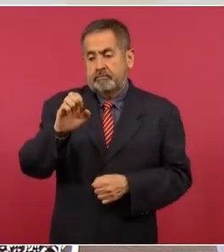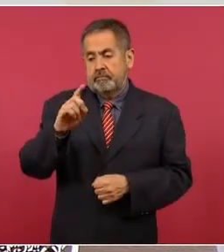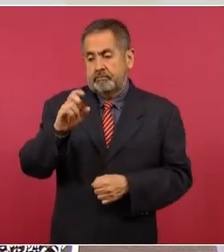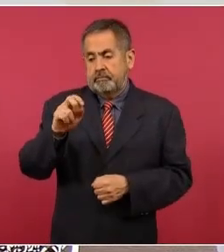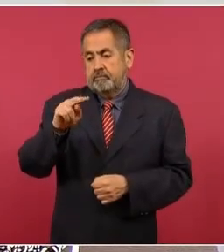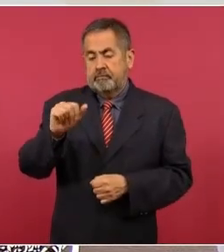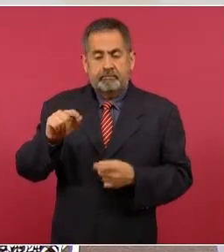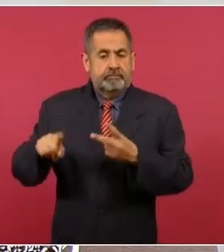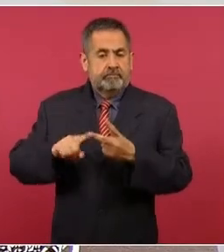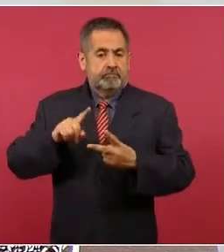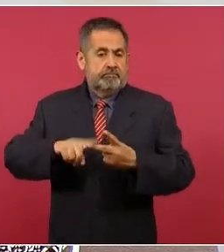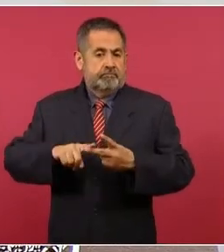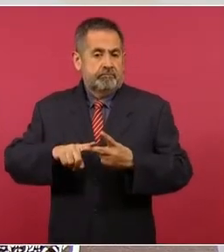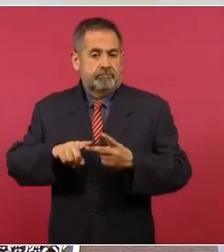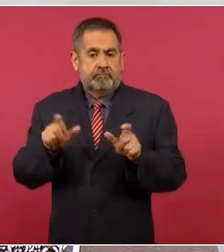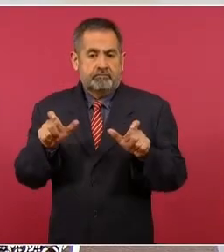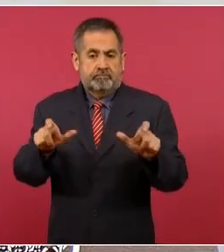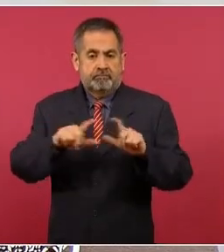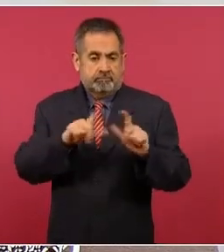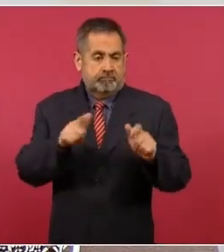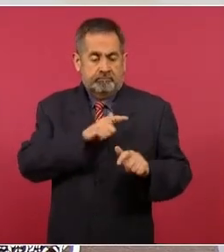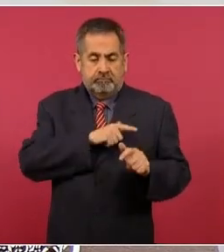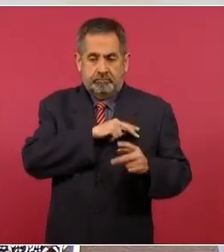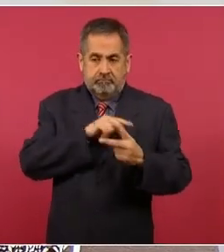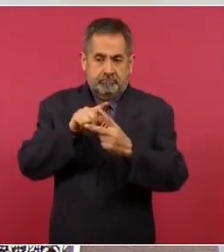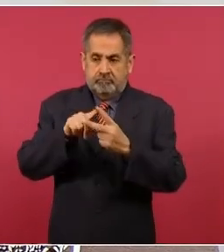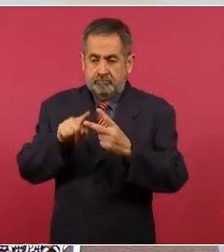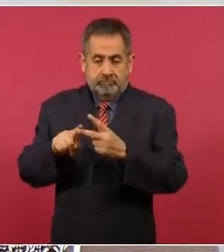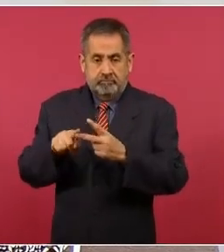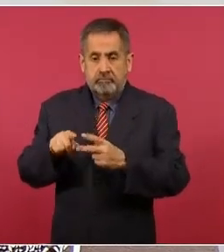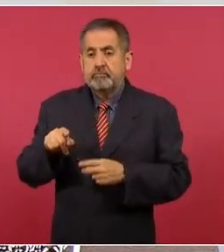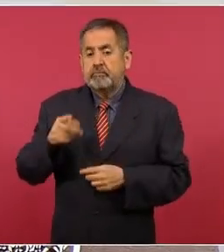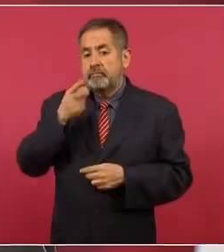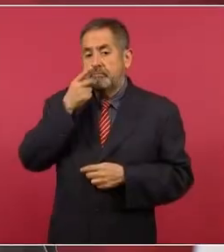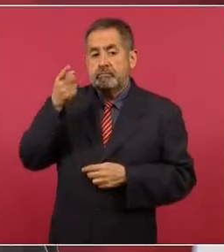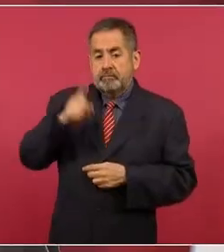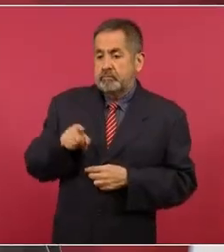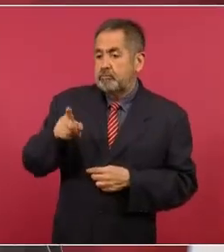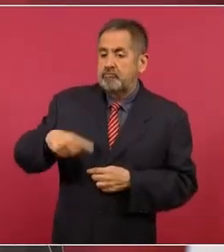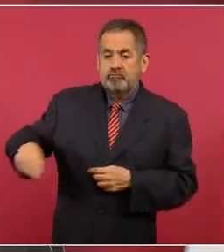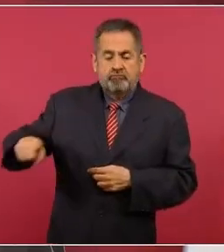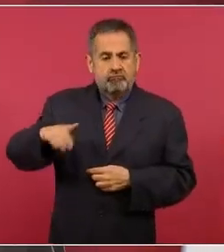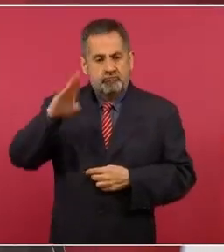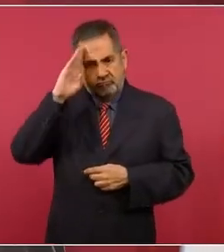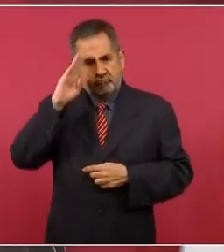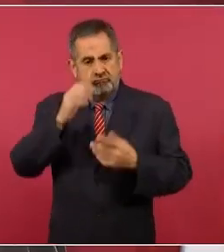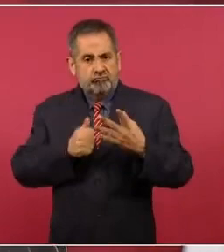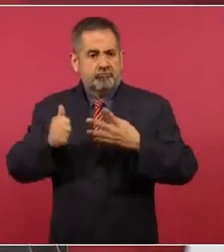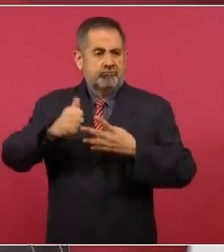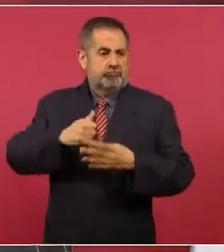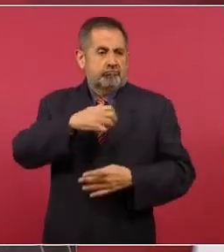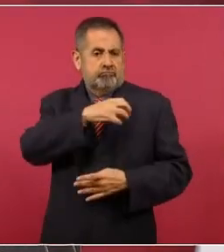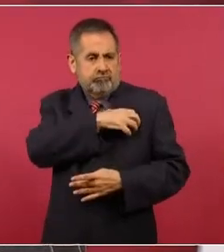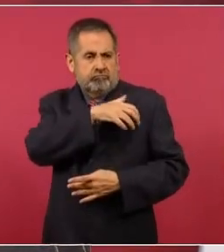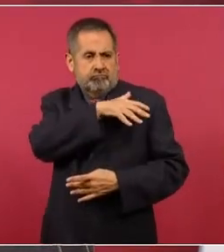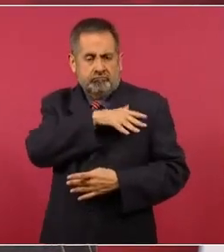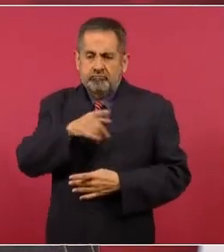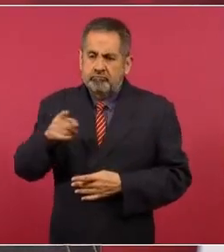Nacional de que en todos los operativos sean los mandos superiores. Los que vayan